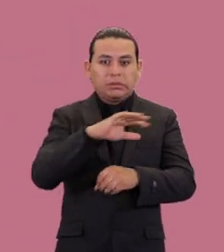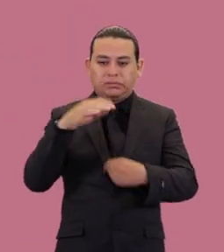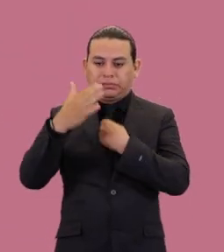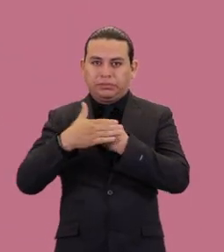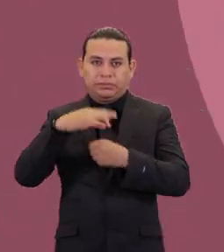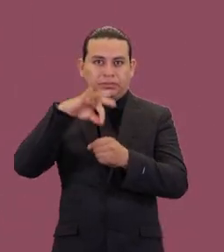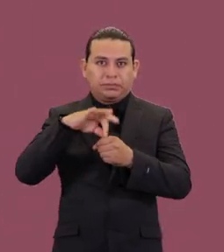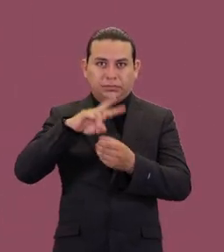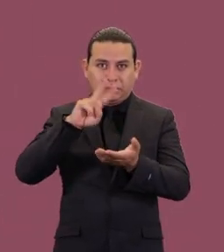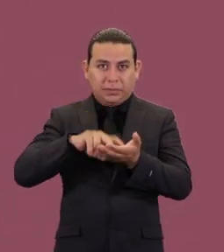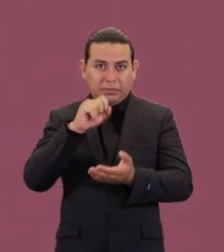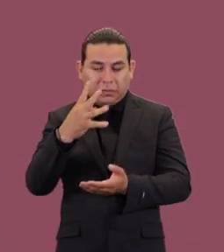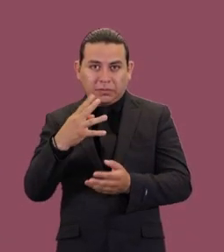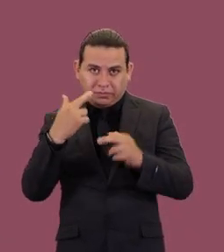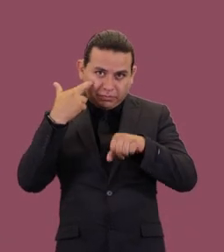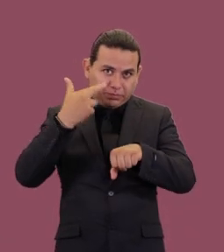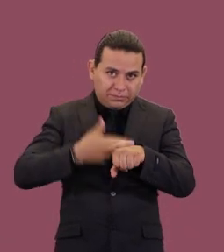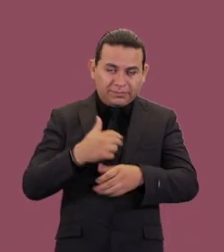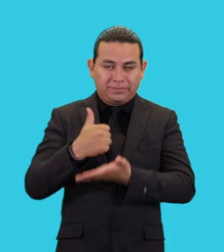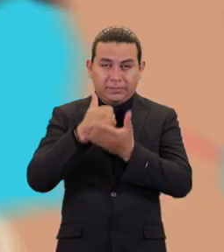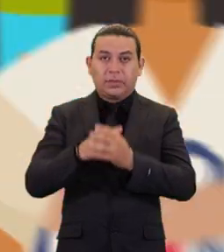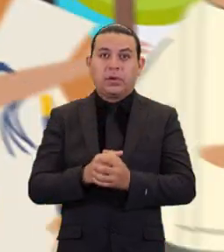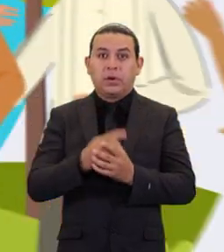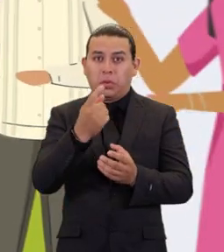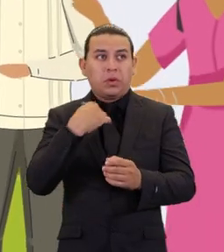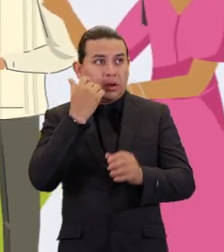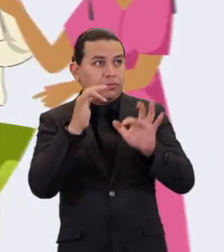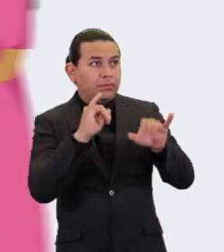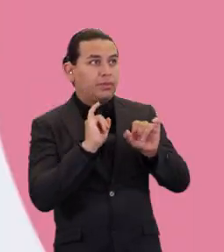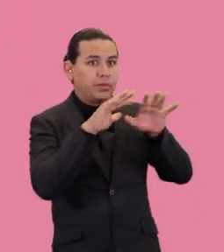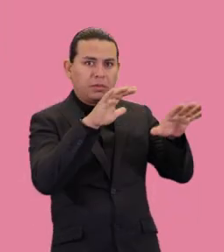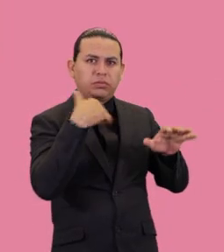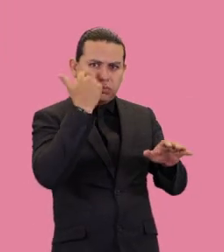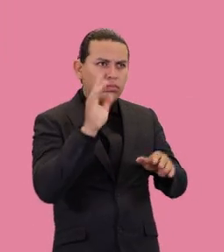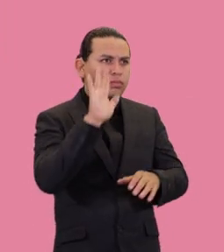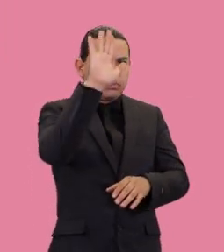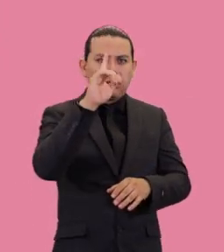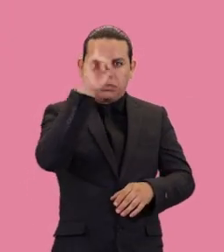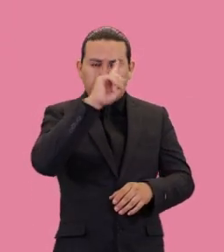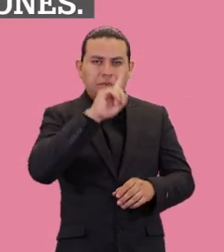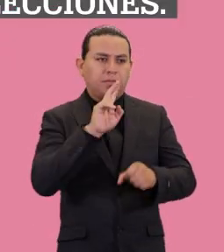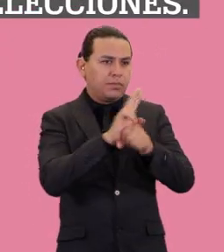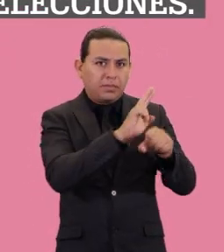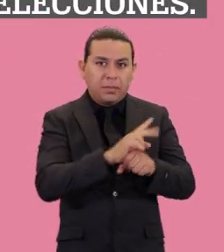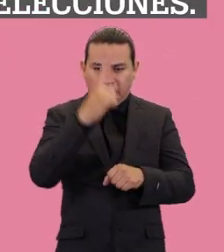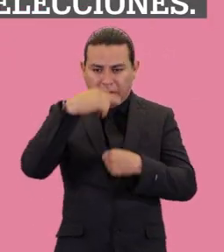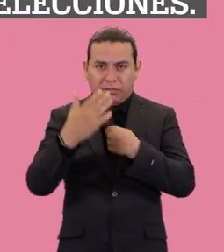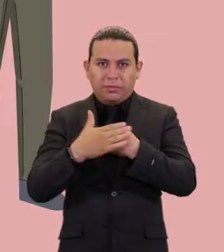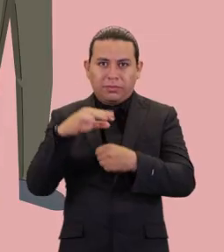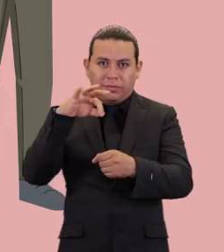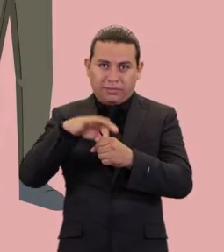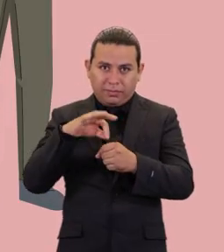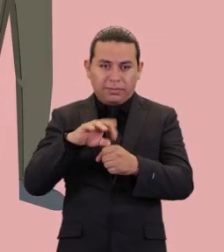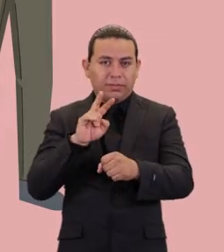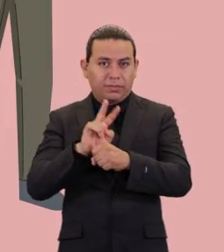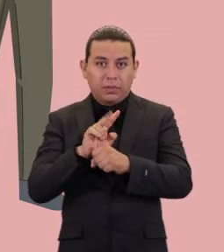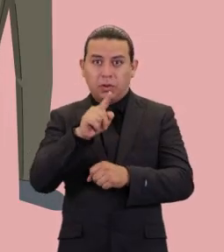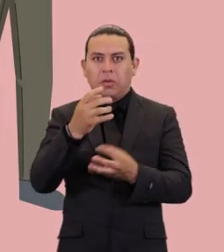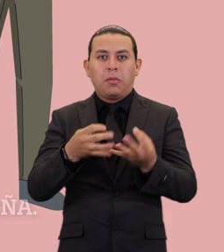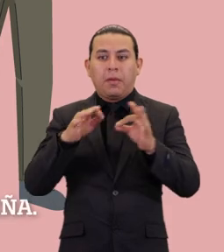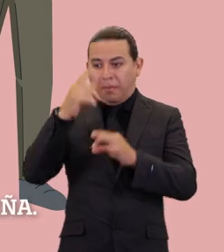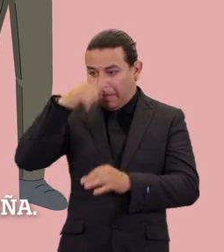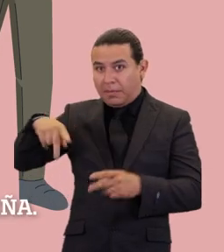organizar las elecciones de 2024. Inscríbete y sé parte del grupo de personas que organizan y vigilan el desarrollo de nuestras elecciones. Con tu